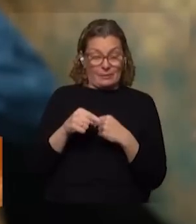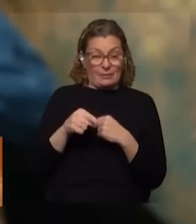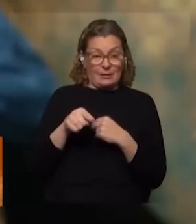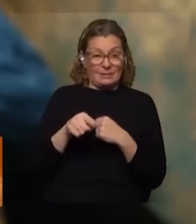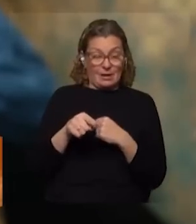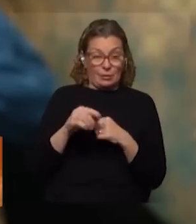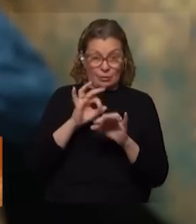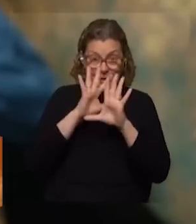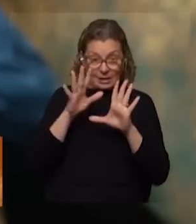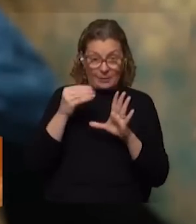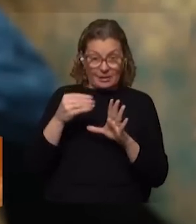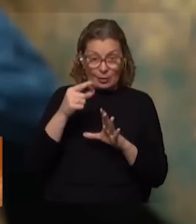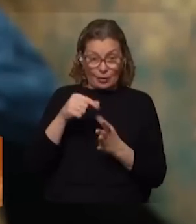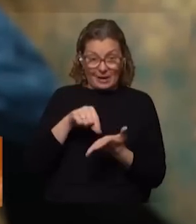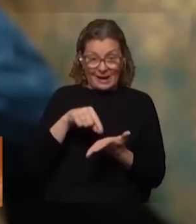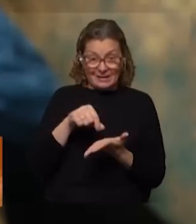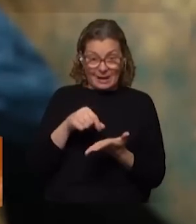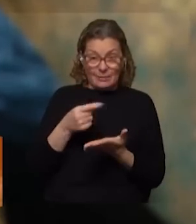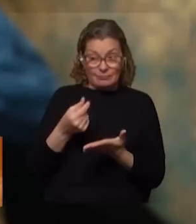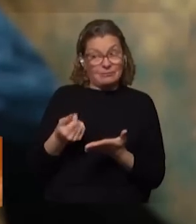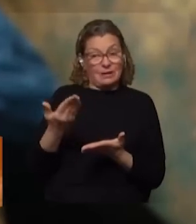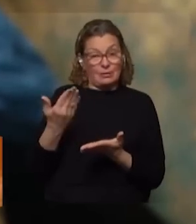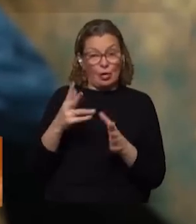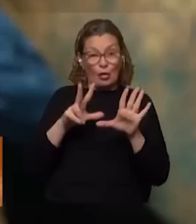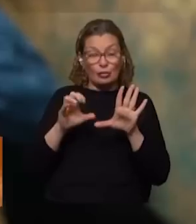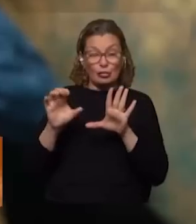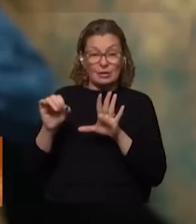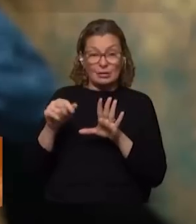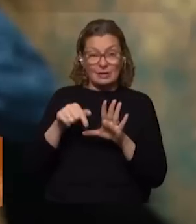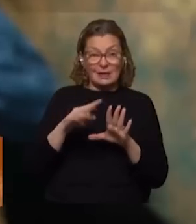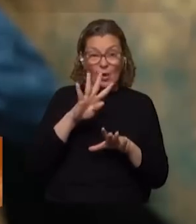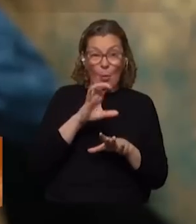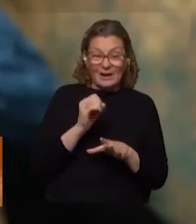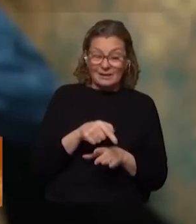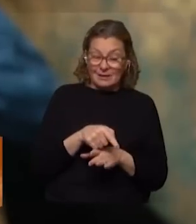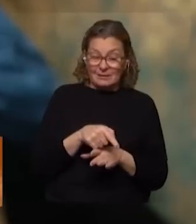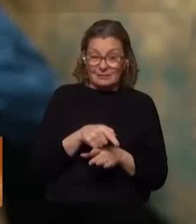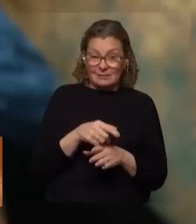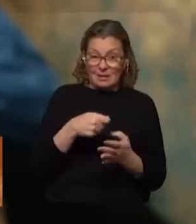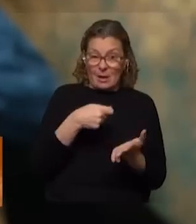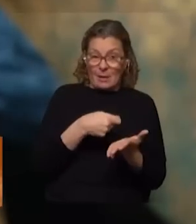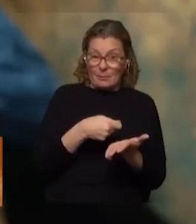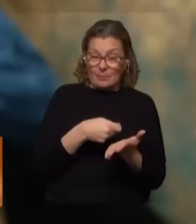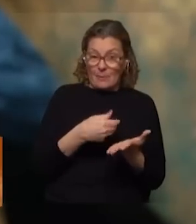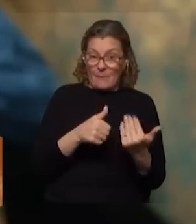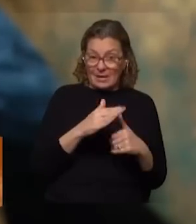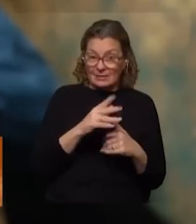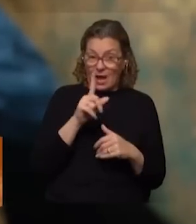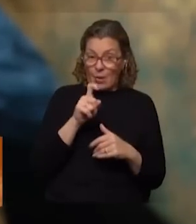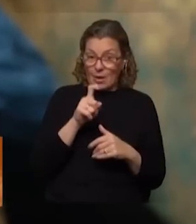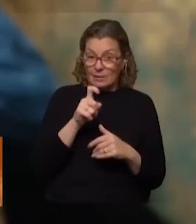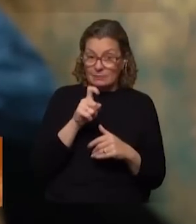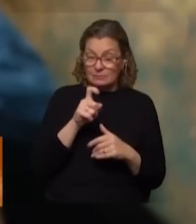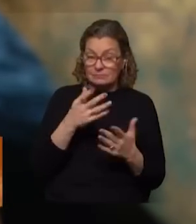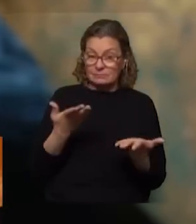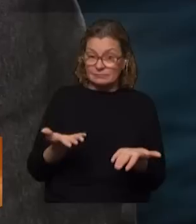esta no está claro que pasa con la sal y cuesta lo que cuesta va a terminar costando 800 y esta costaba 40 y aporta más agua que el proyecto